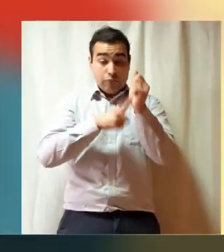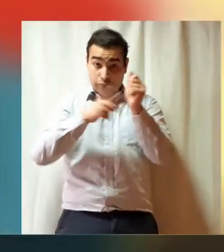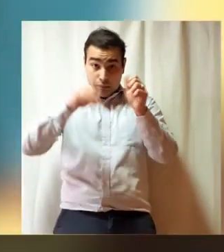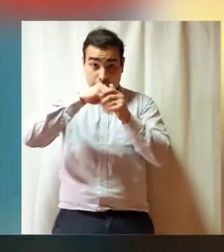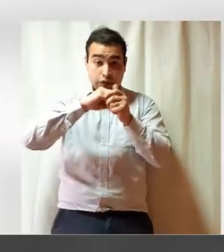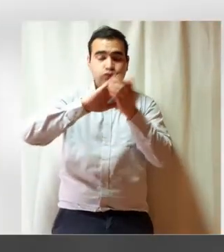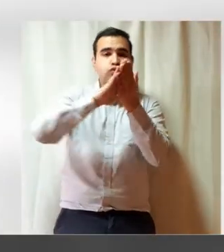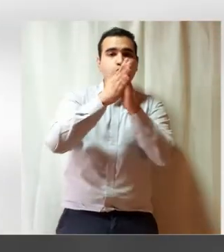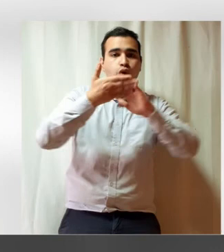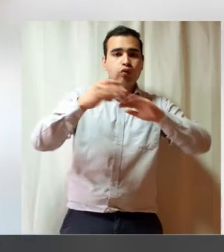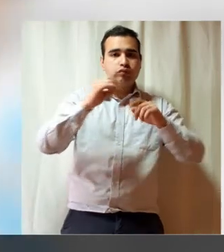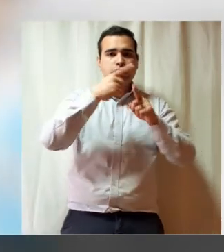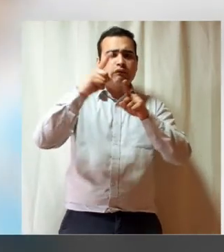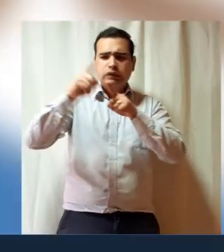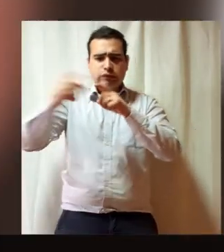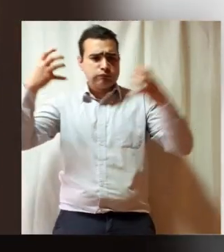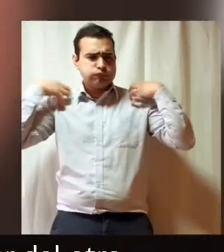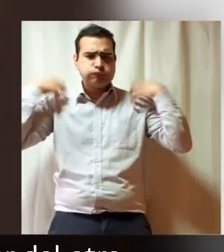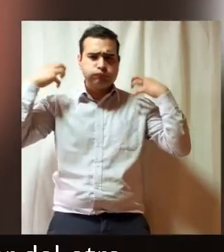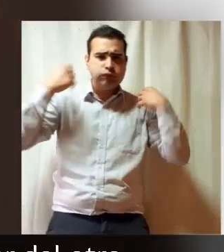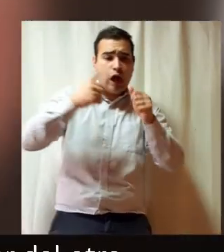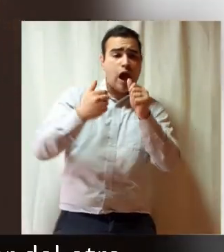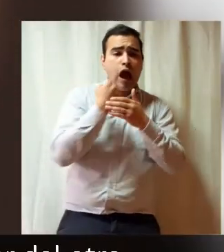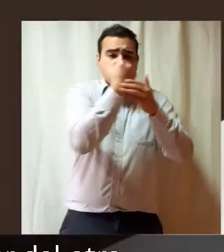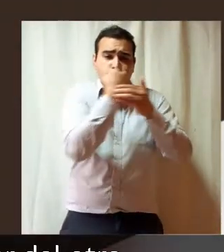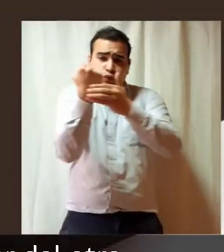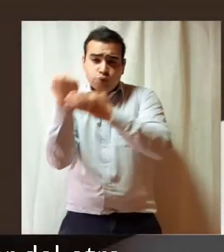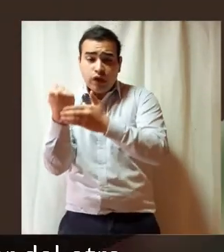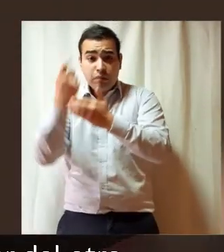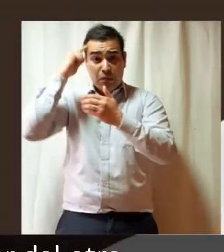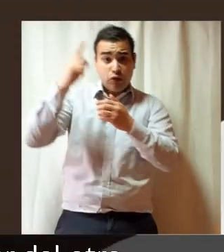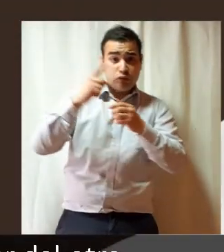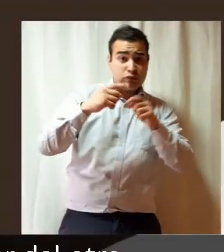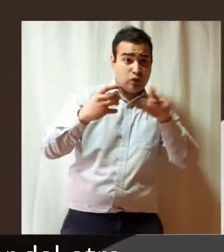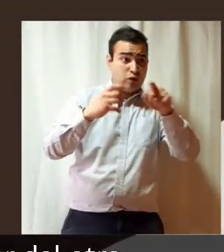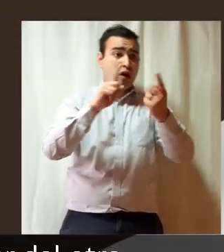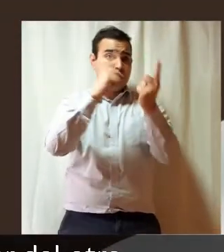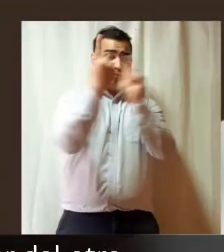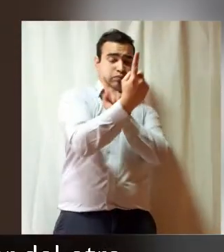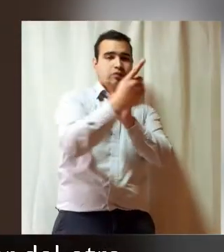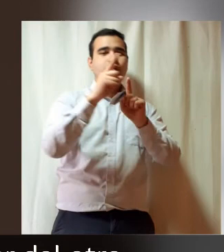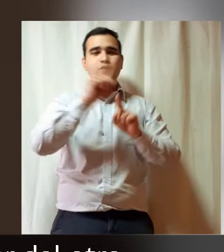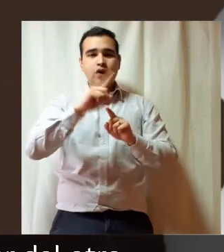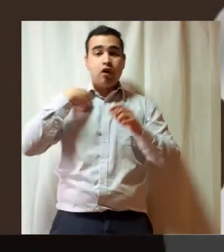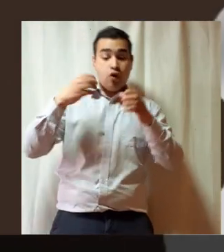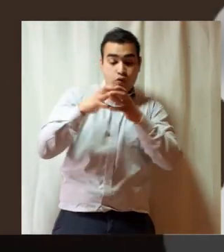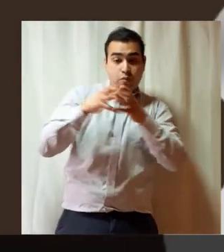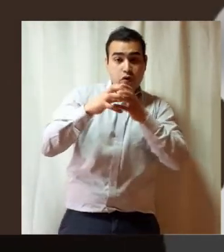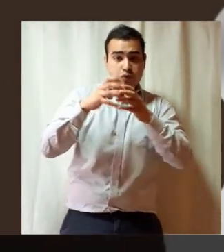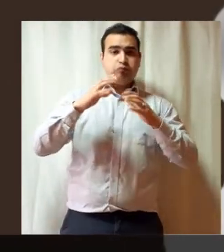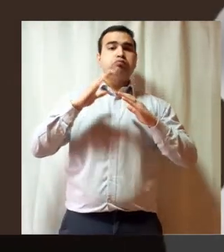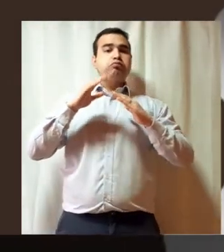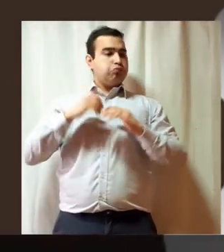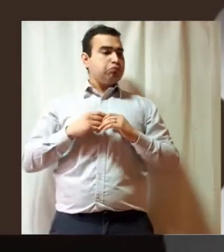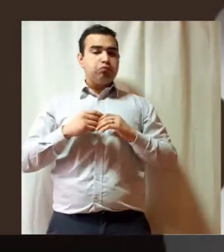En una familia Todos tenemos distintos roles Nos podemos ayudar Lo que no significa que podamos ocupar el lugar del otro En un